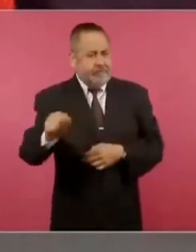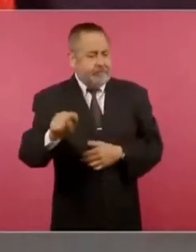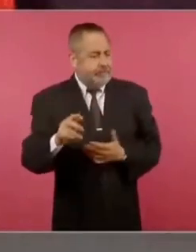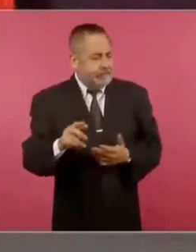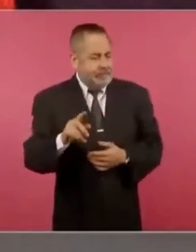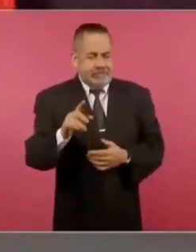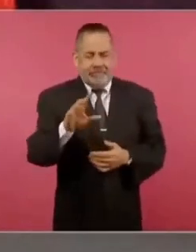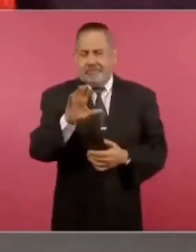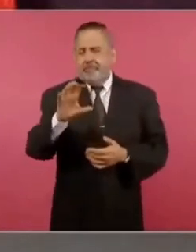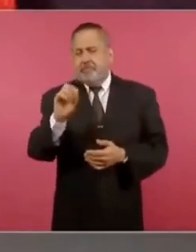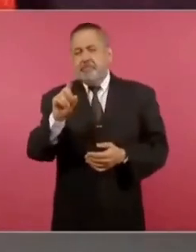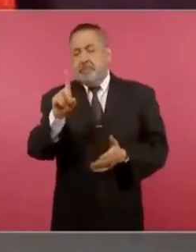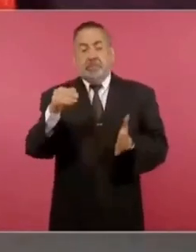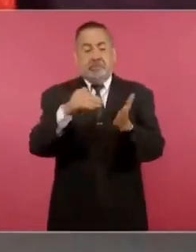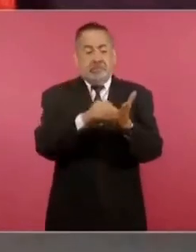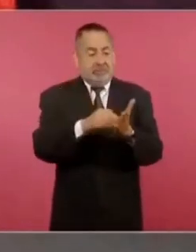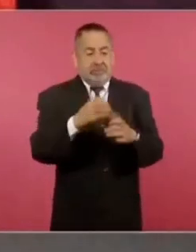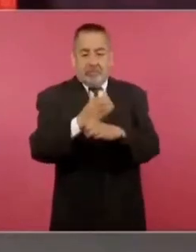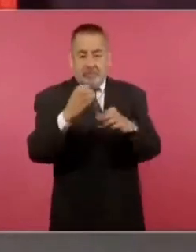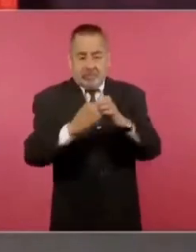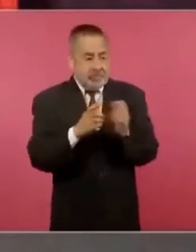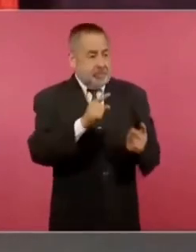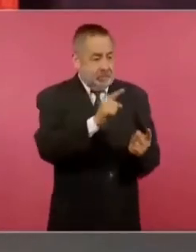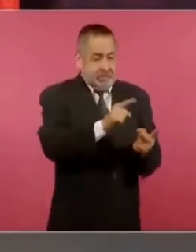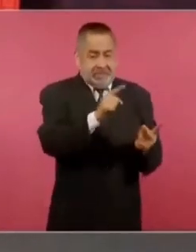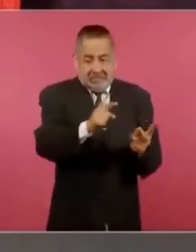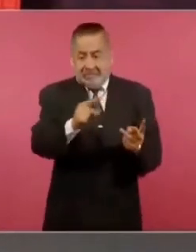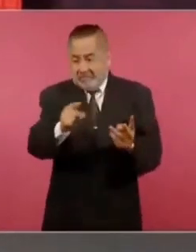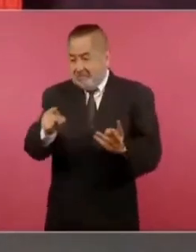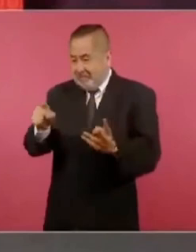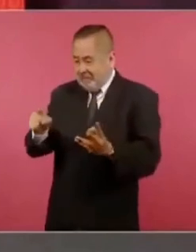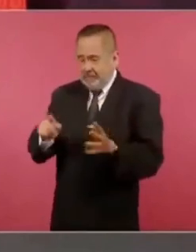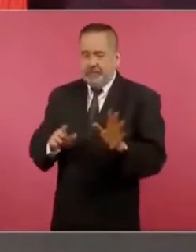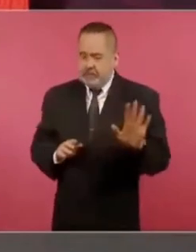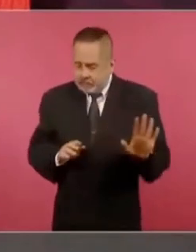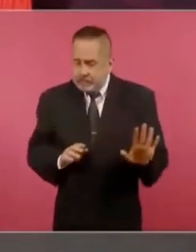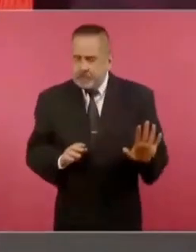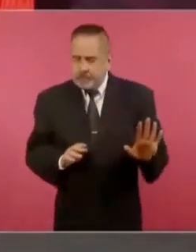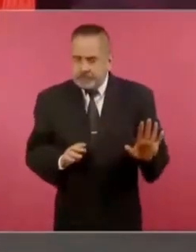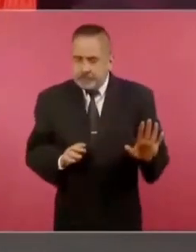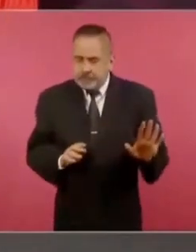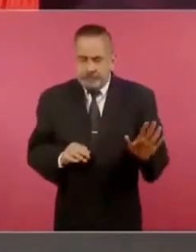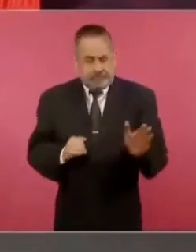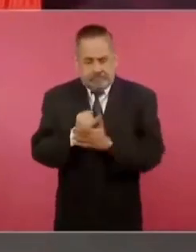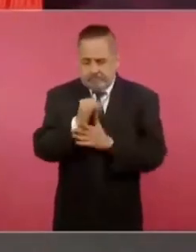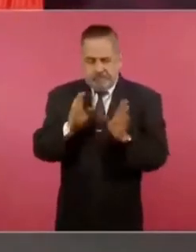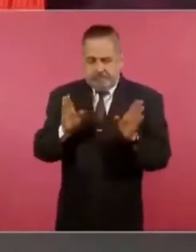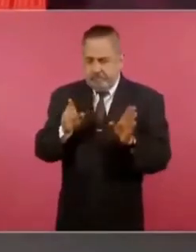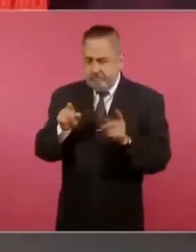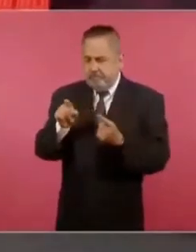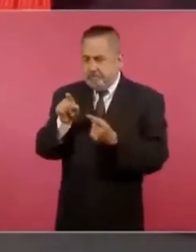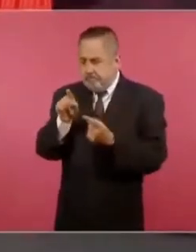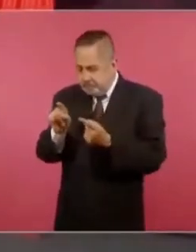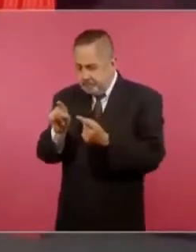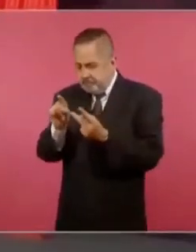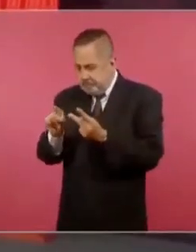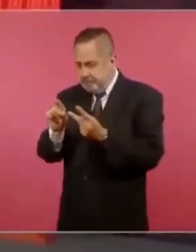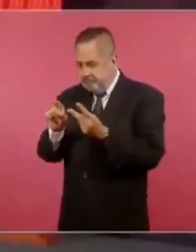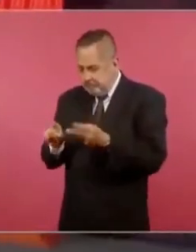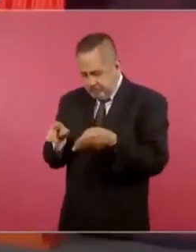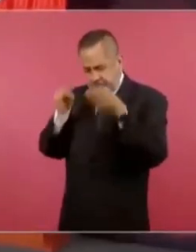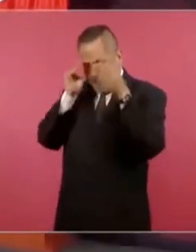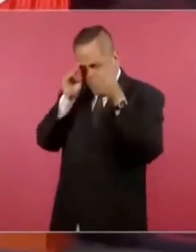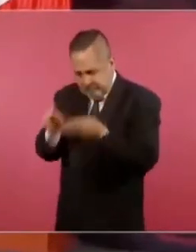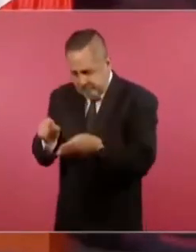decidimos concentrarnos en